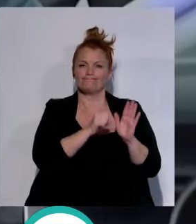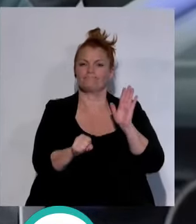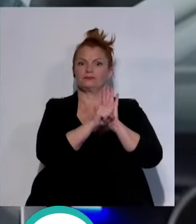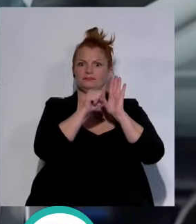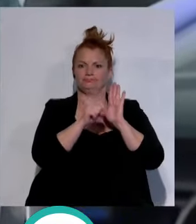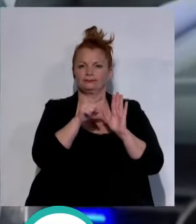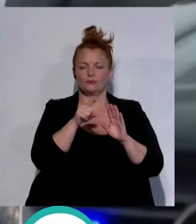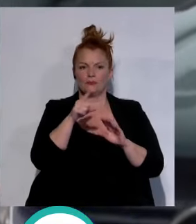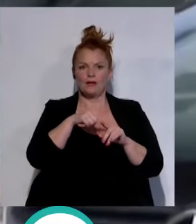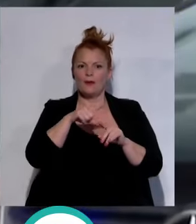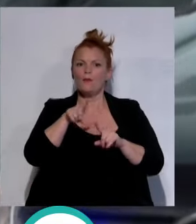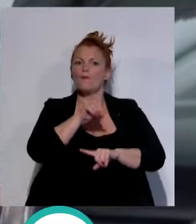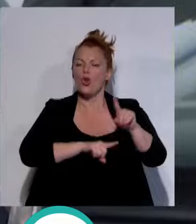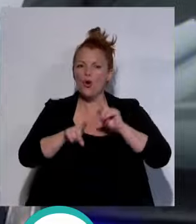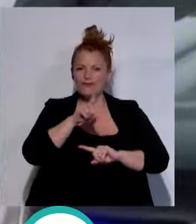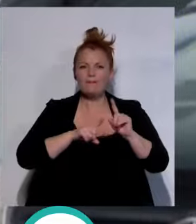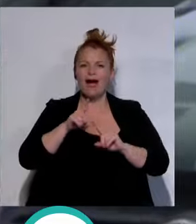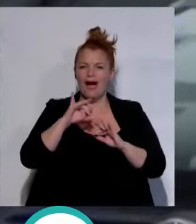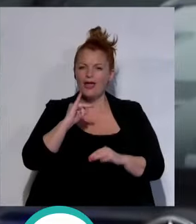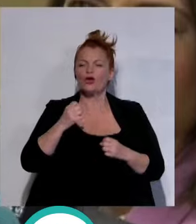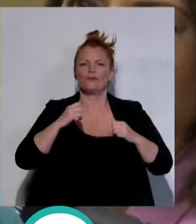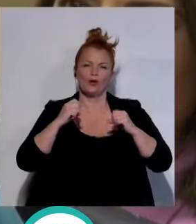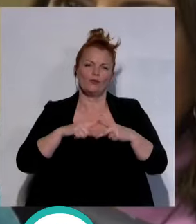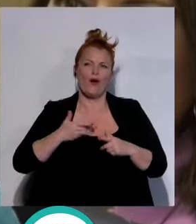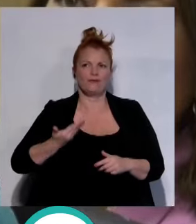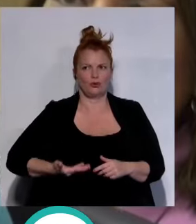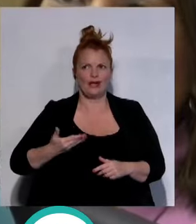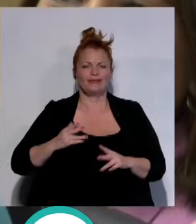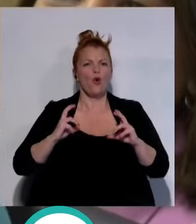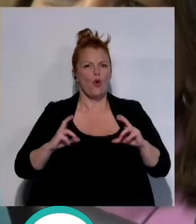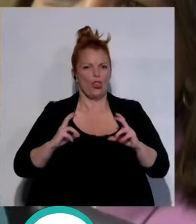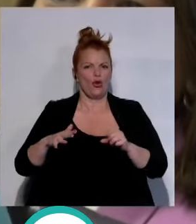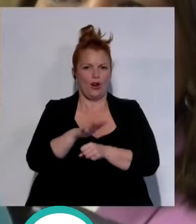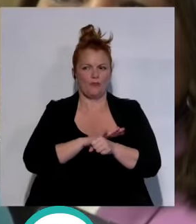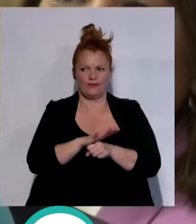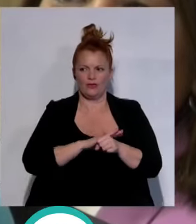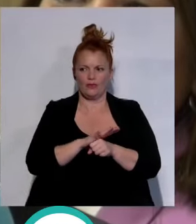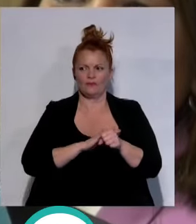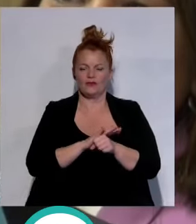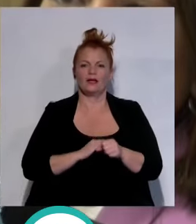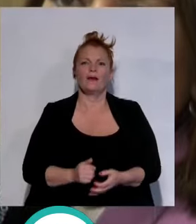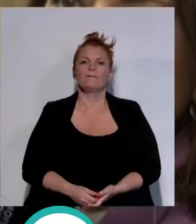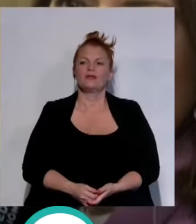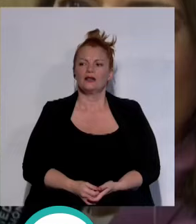percepción del problema del narcotráfico en la provincia me resultó aterrador lo que vimos en